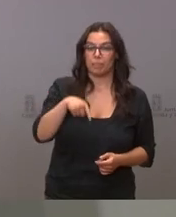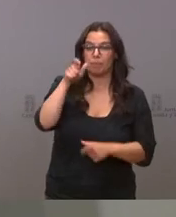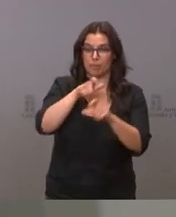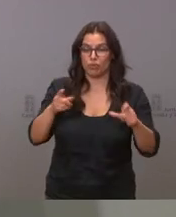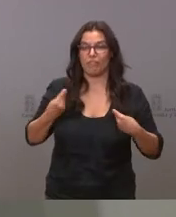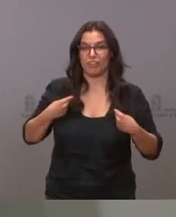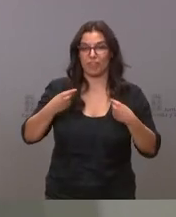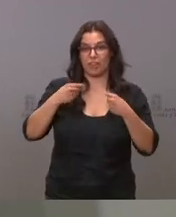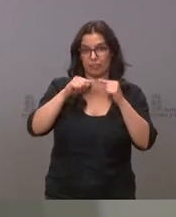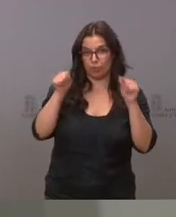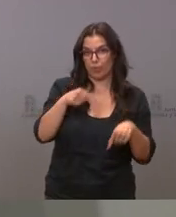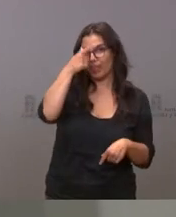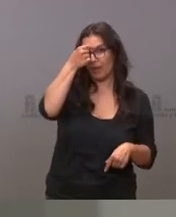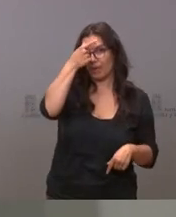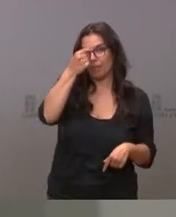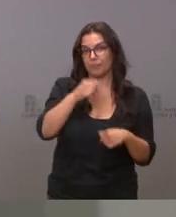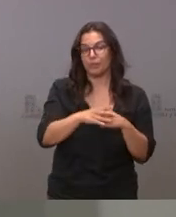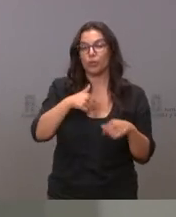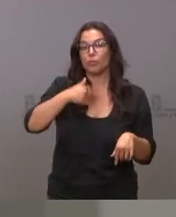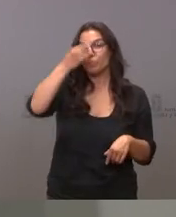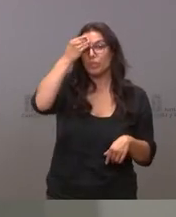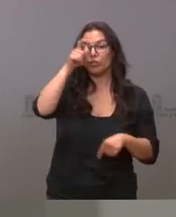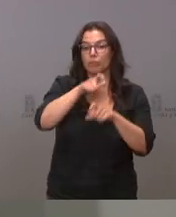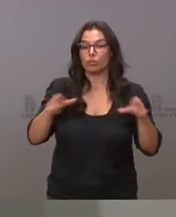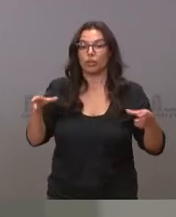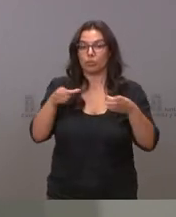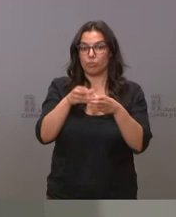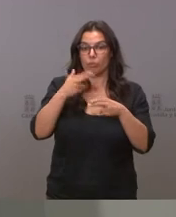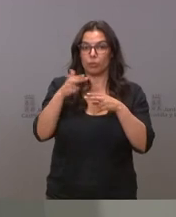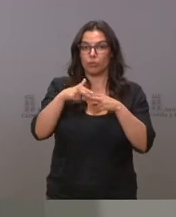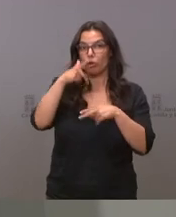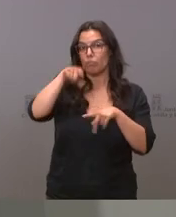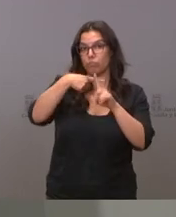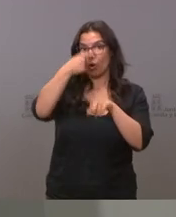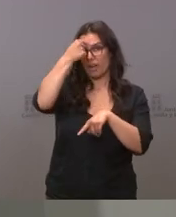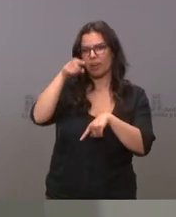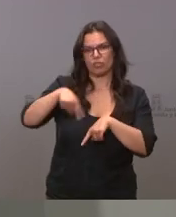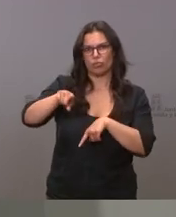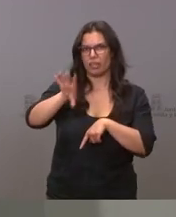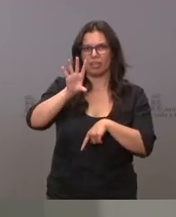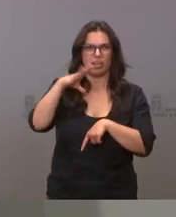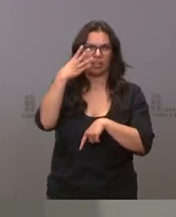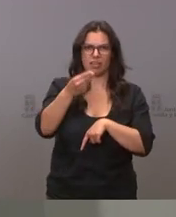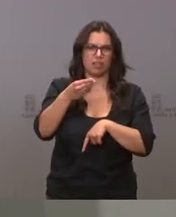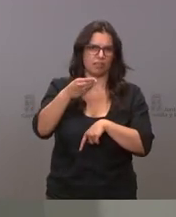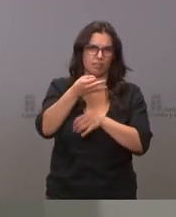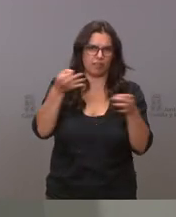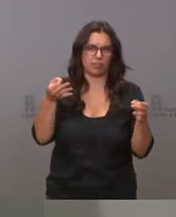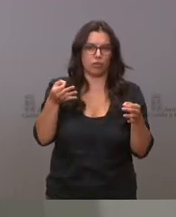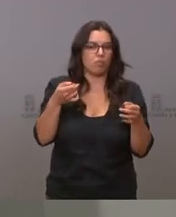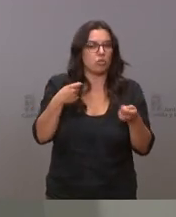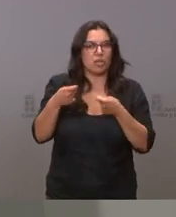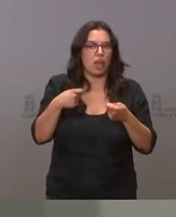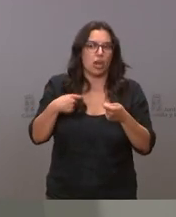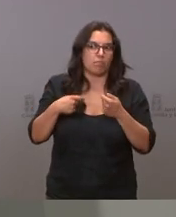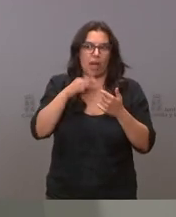yo creo que los representantes del partido por Ávila lo entienden perfectamente y son unas negociaciones en